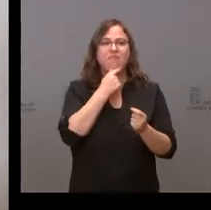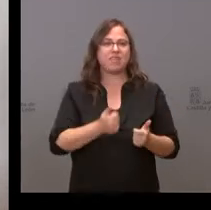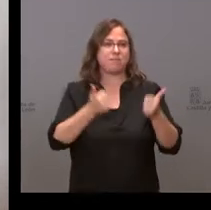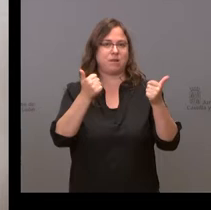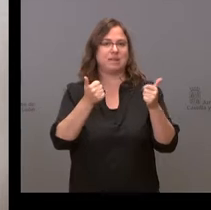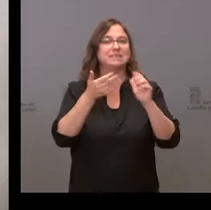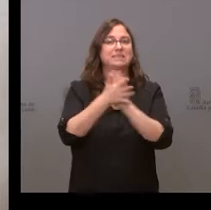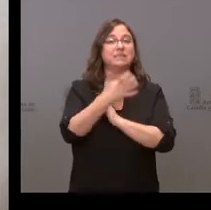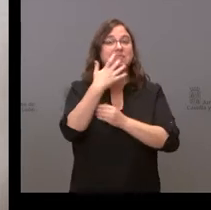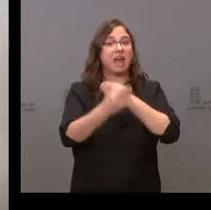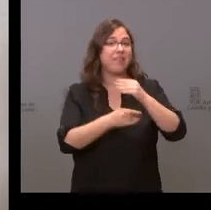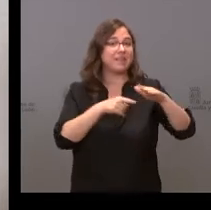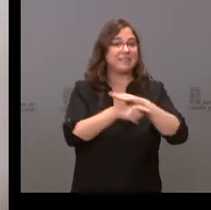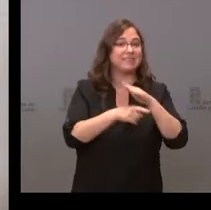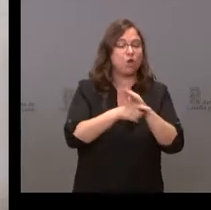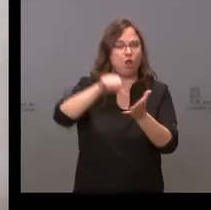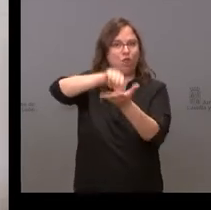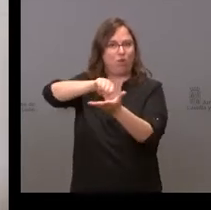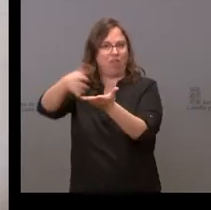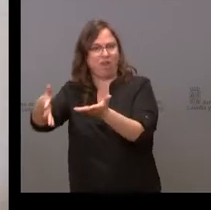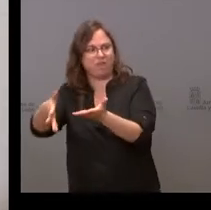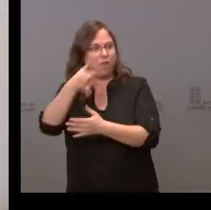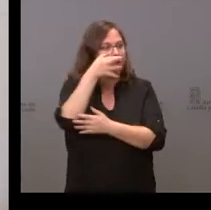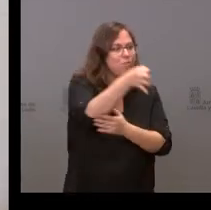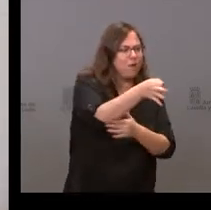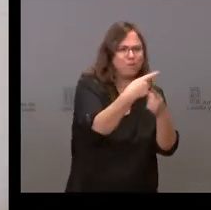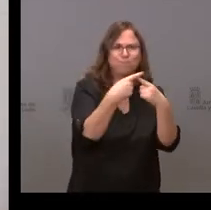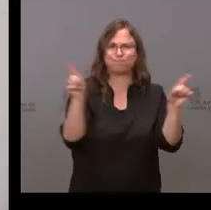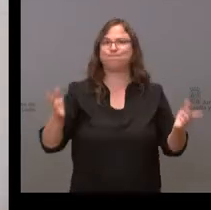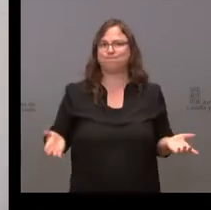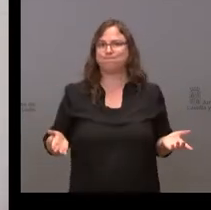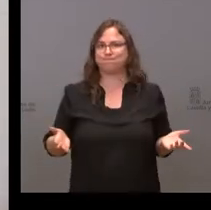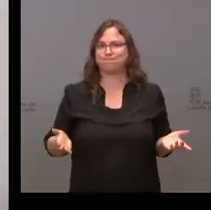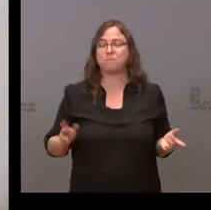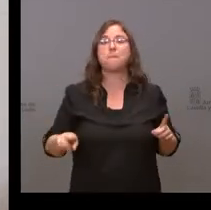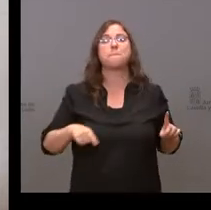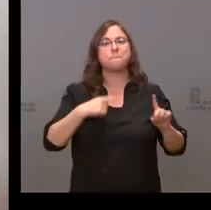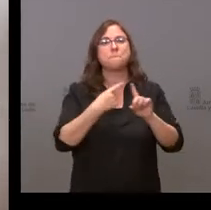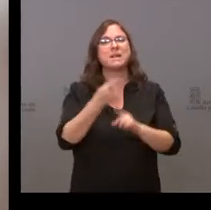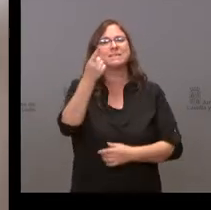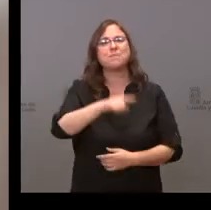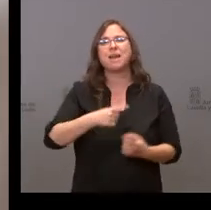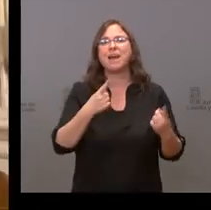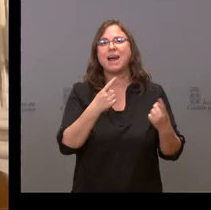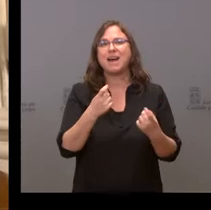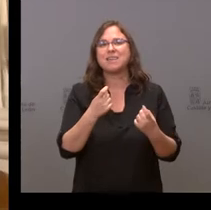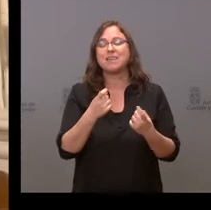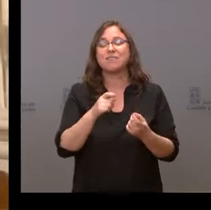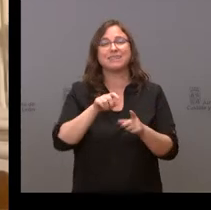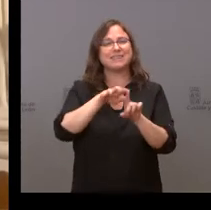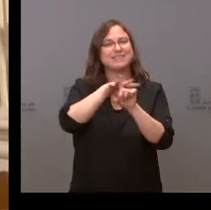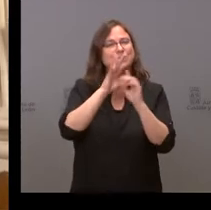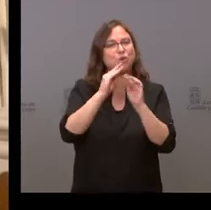realizar unos trámites en una gran ciudad que en un pequeño municipio, sino también que haya una fiscalidad